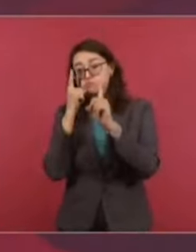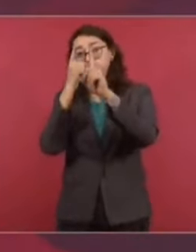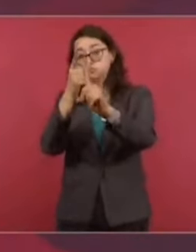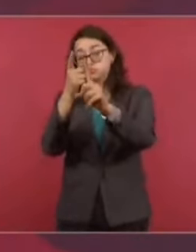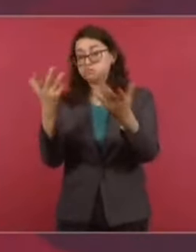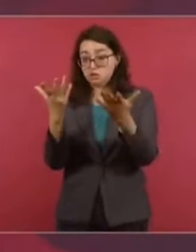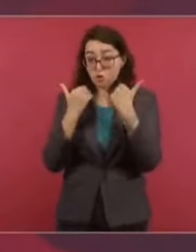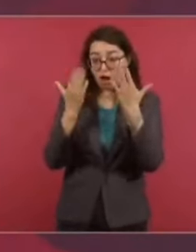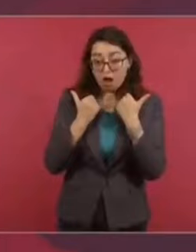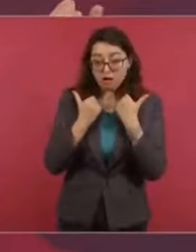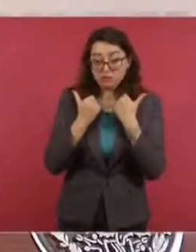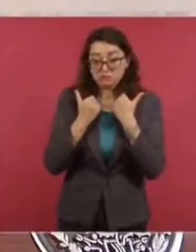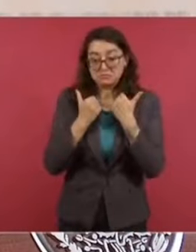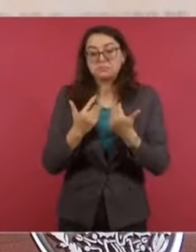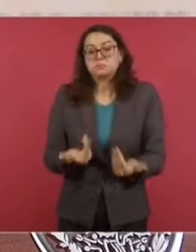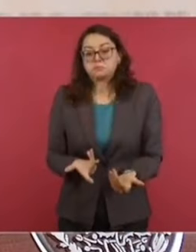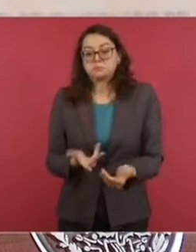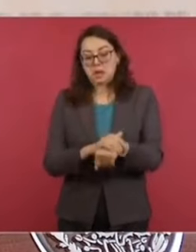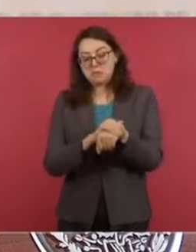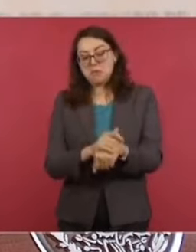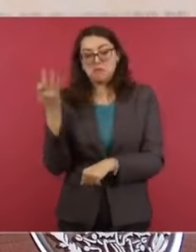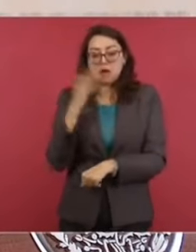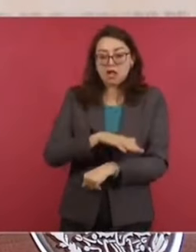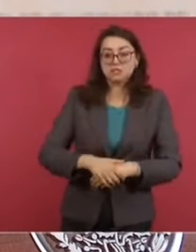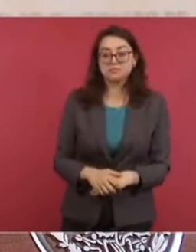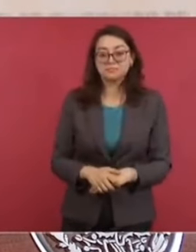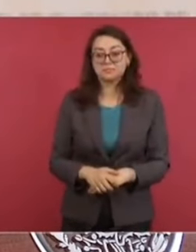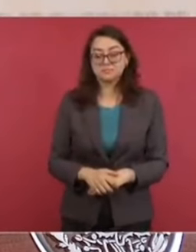los amigos son de mentira.